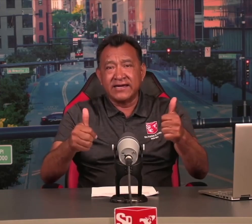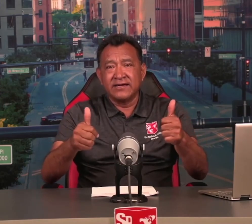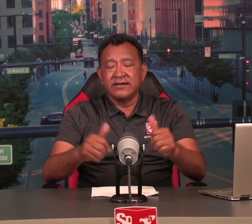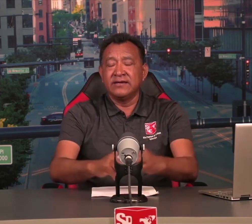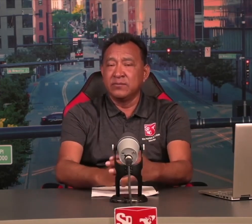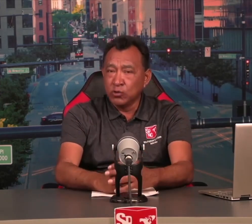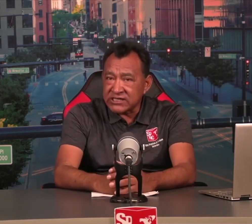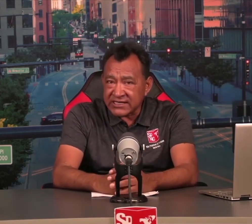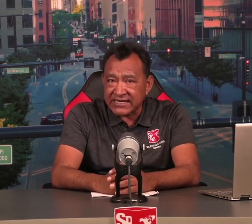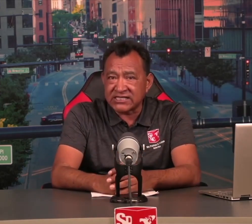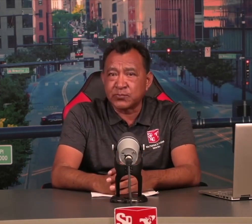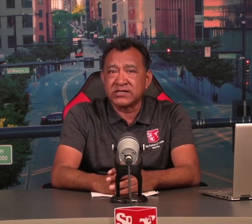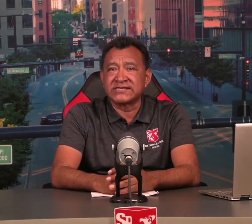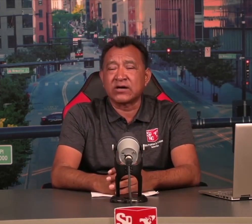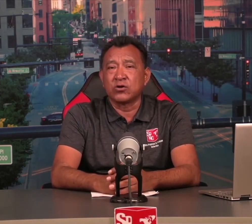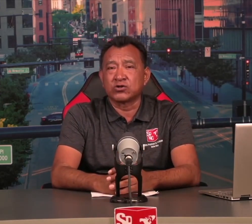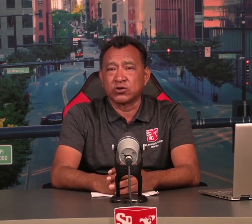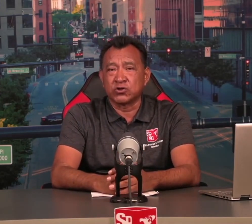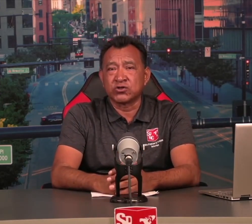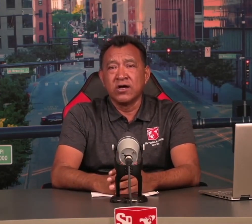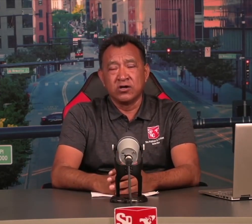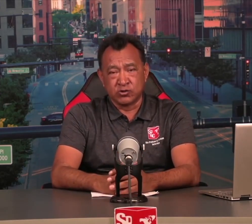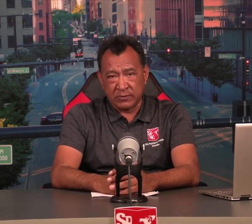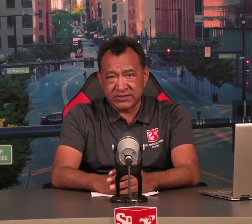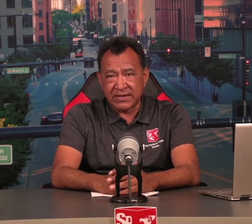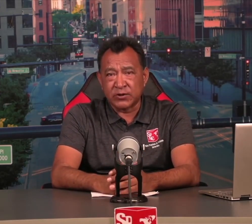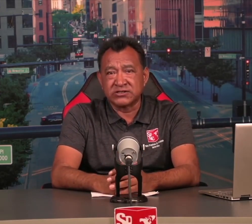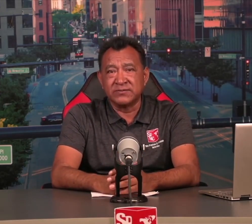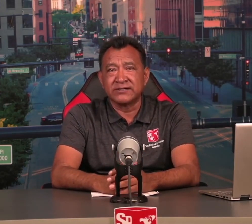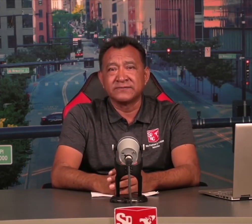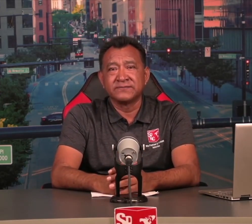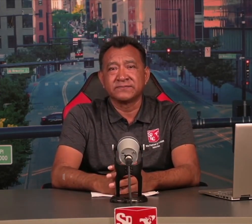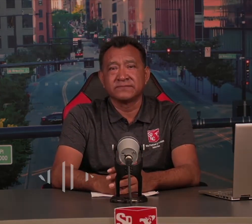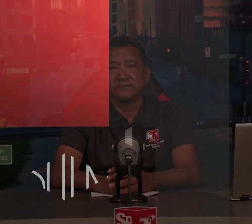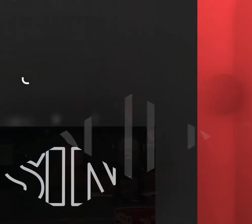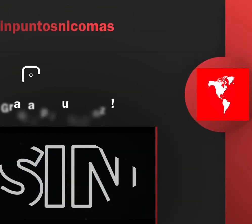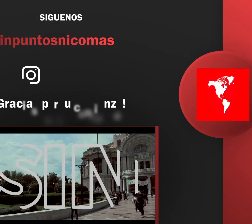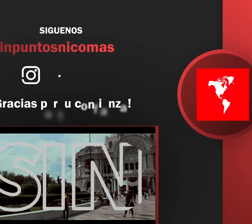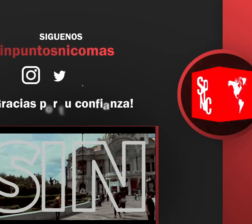dale like y muchas gracias por estar con nosotros, nos vemos en la próxima.